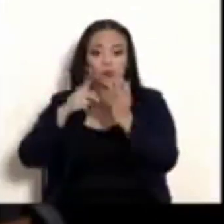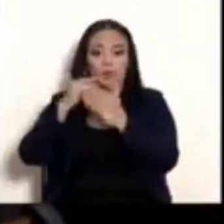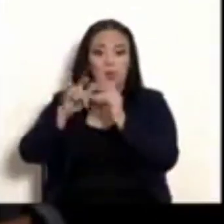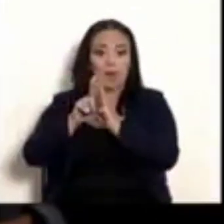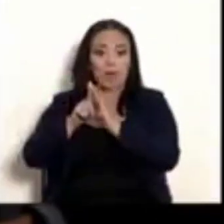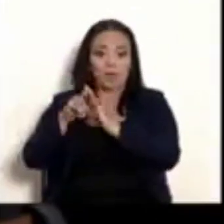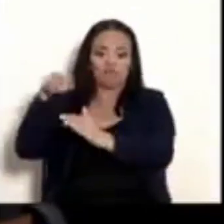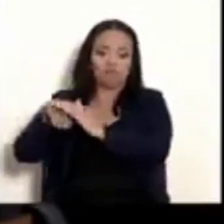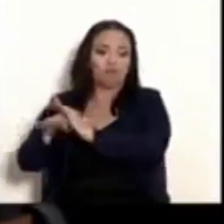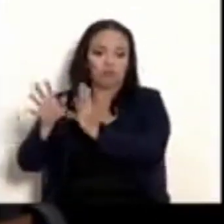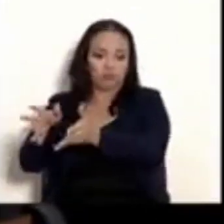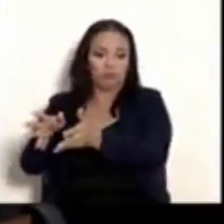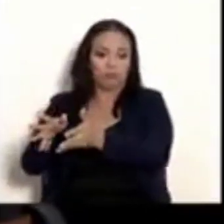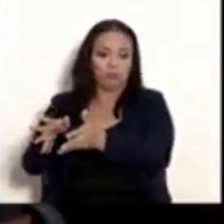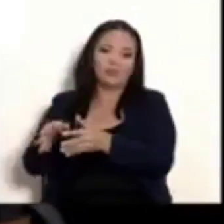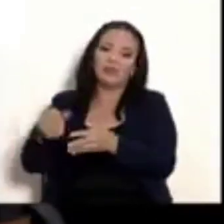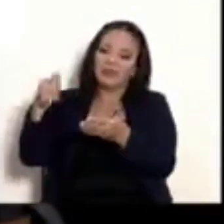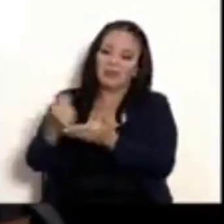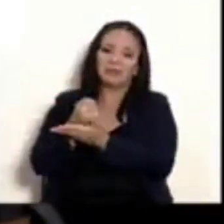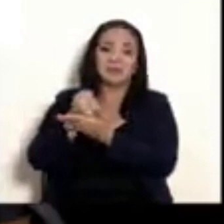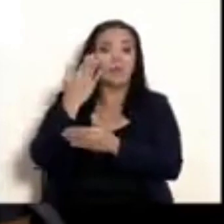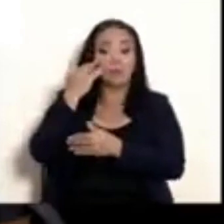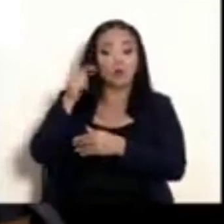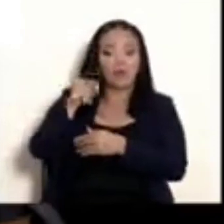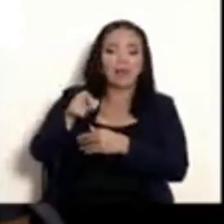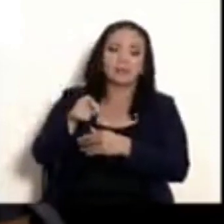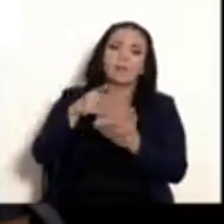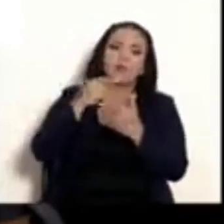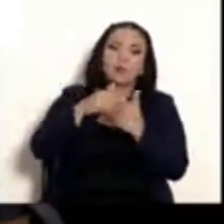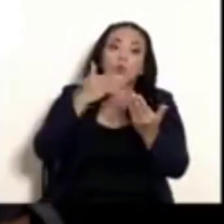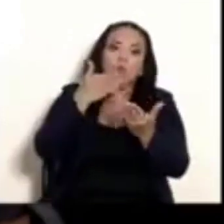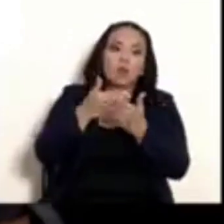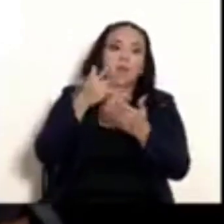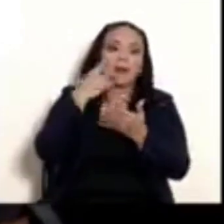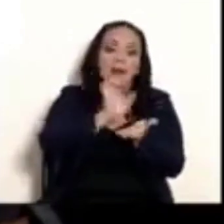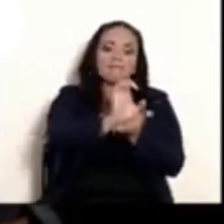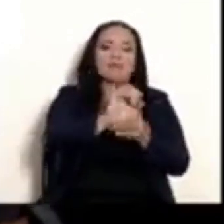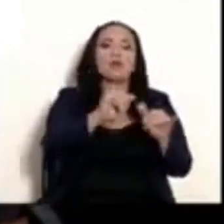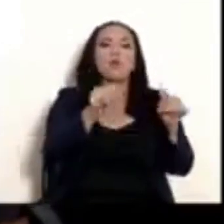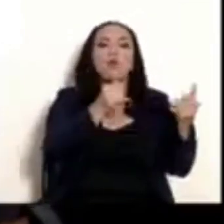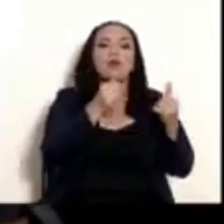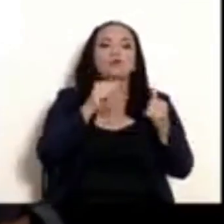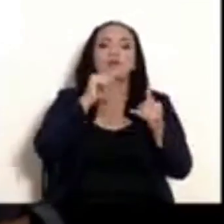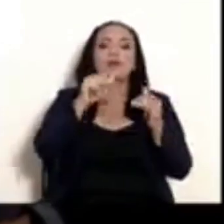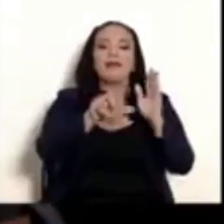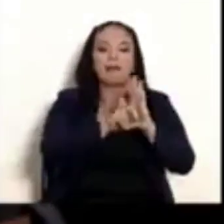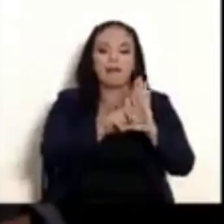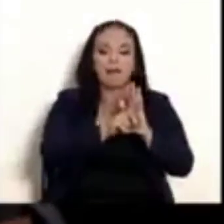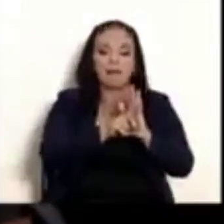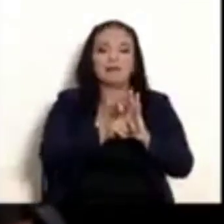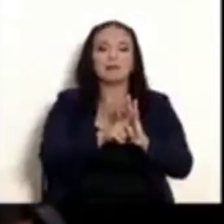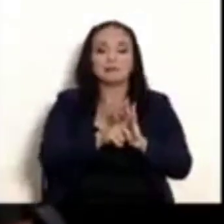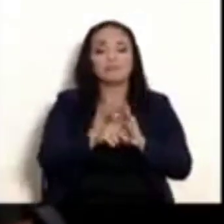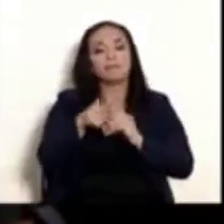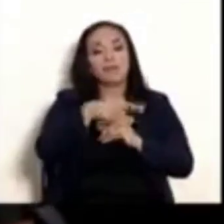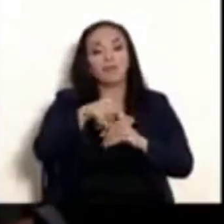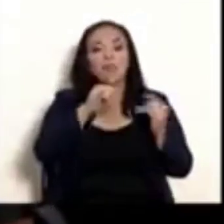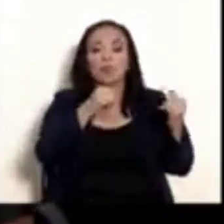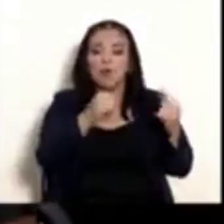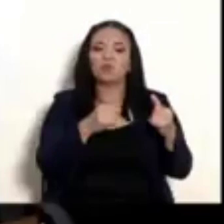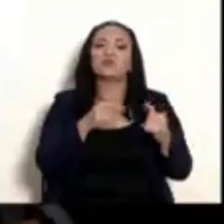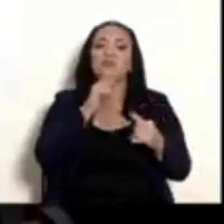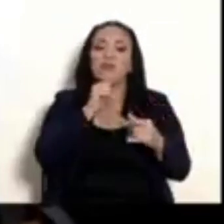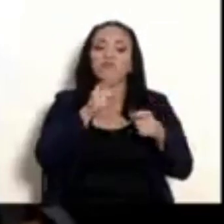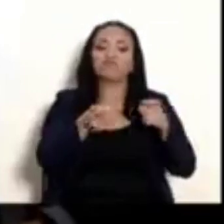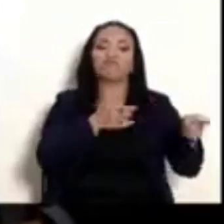proyecto con el que se combatía los juegos ilegales que lamentablemente muchos de ellos son manejados por el crimen